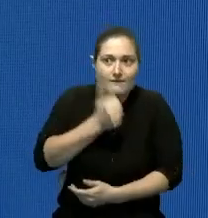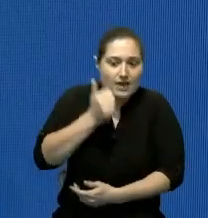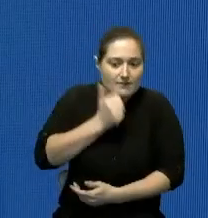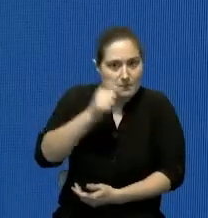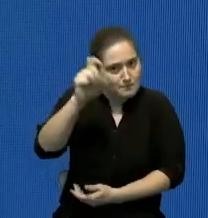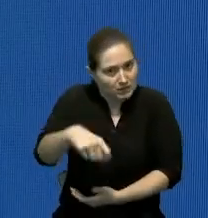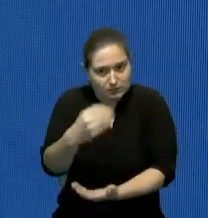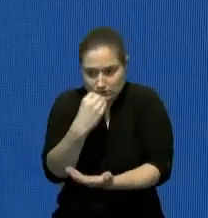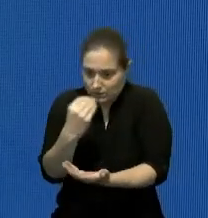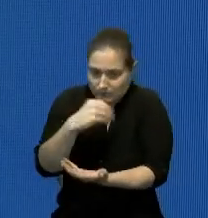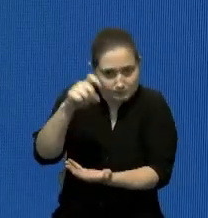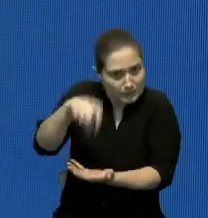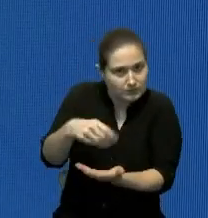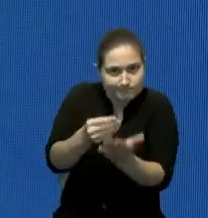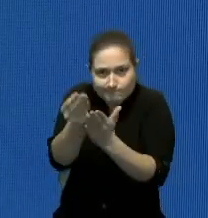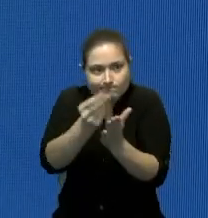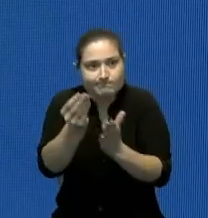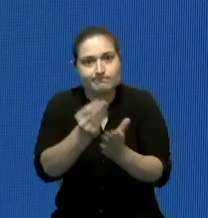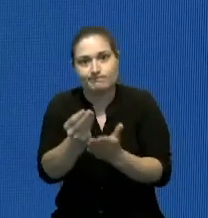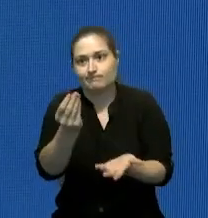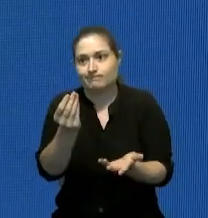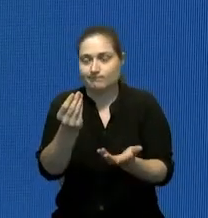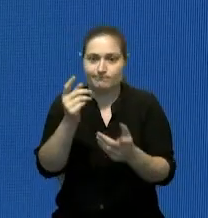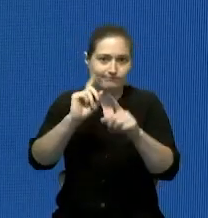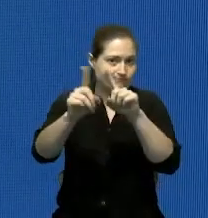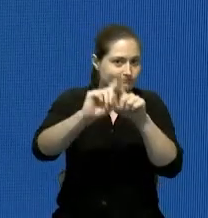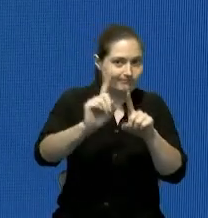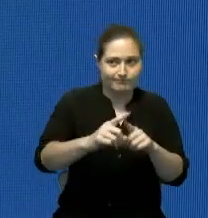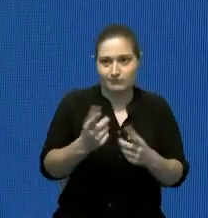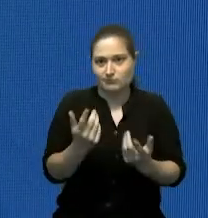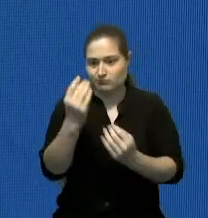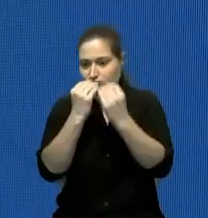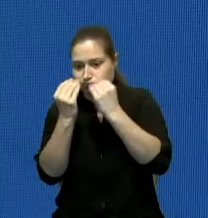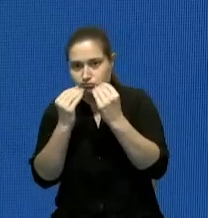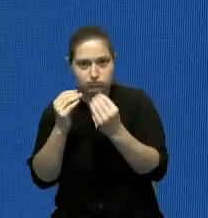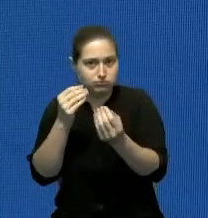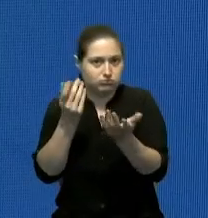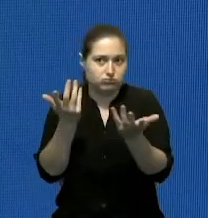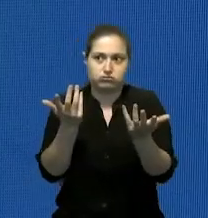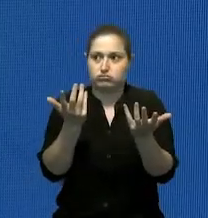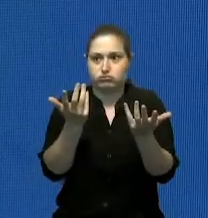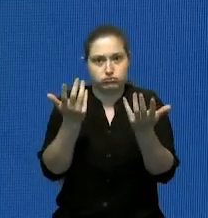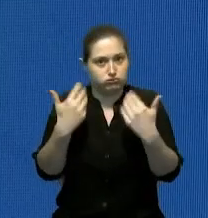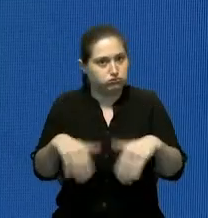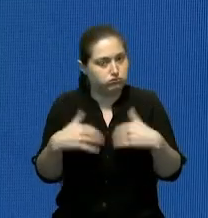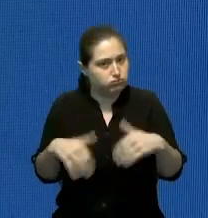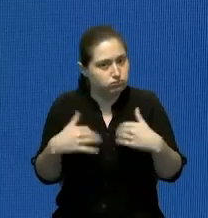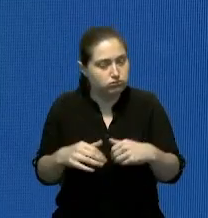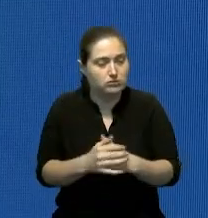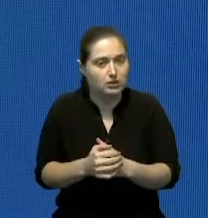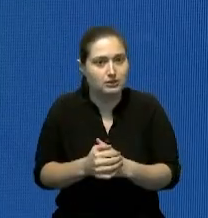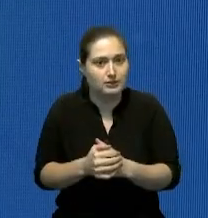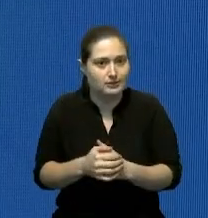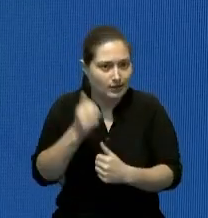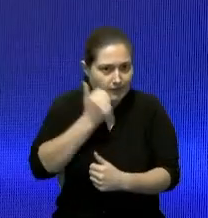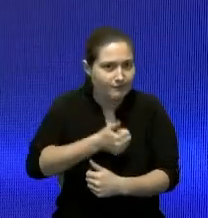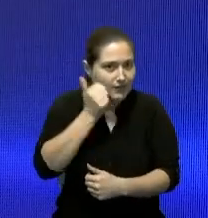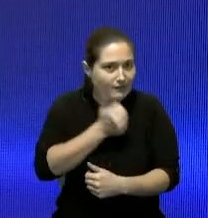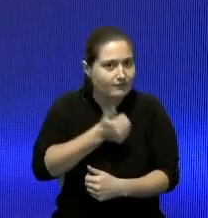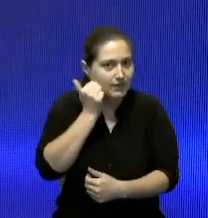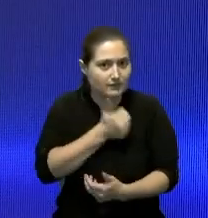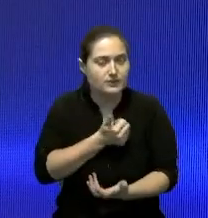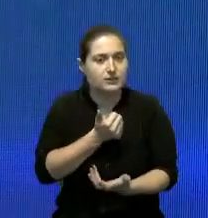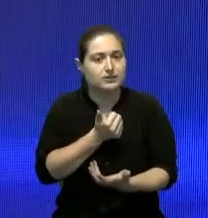a día tienes que ir a comprar los productos de primera necesidad y también día a día estás